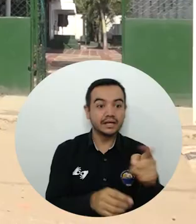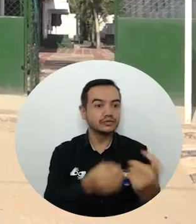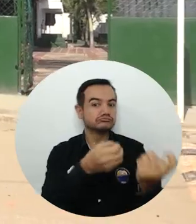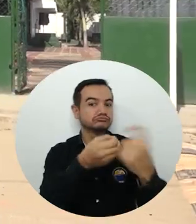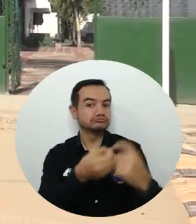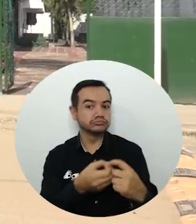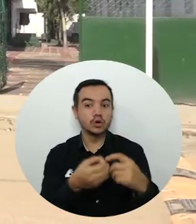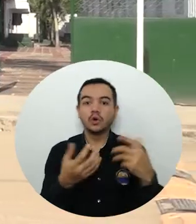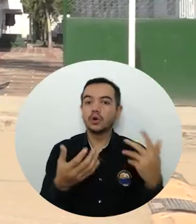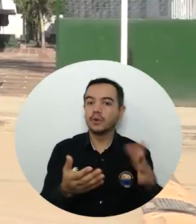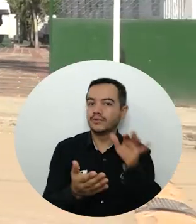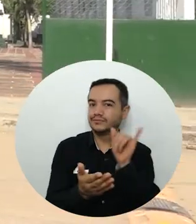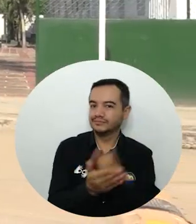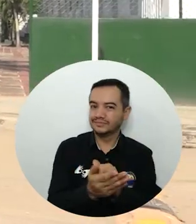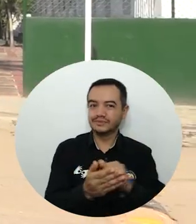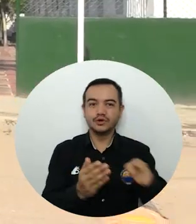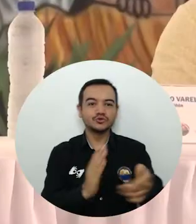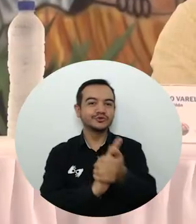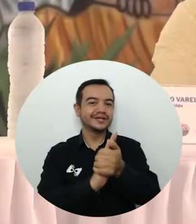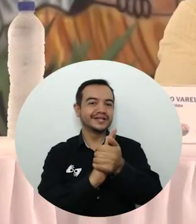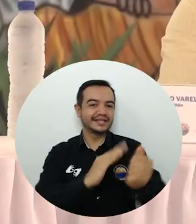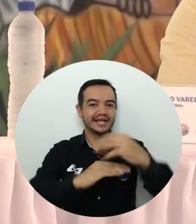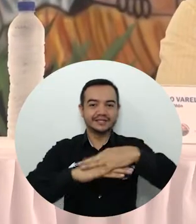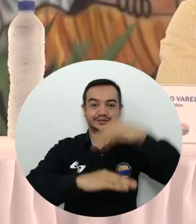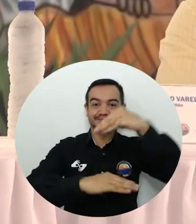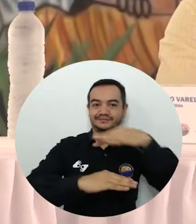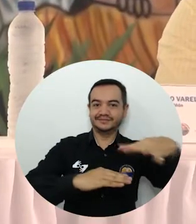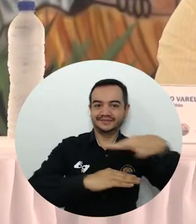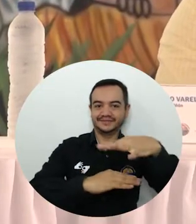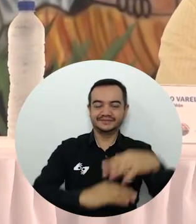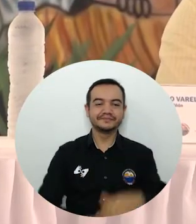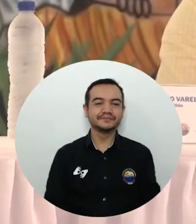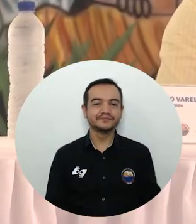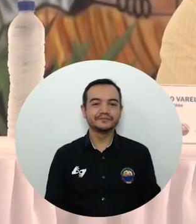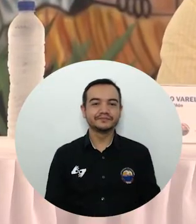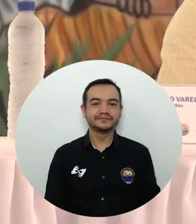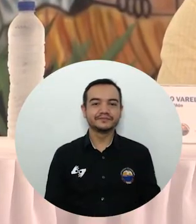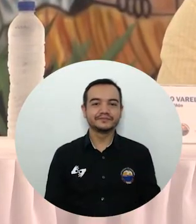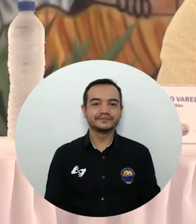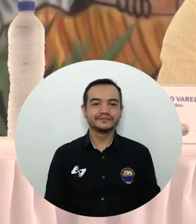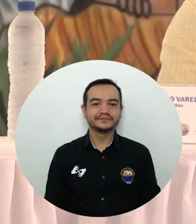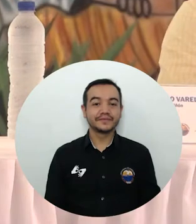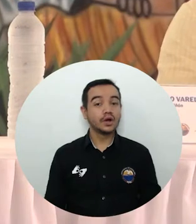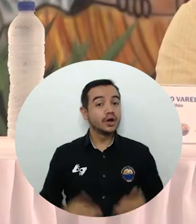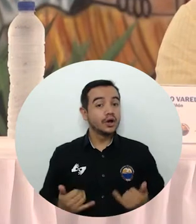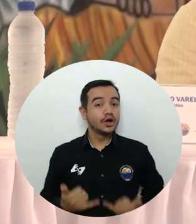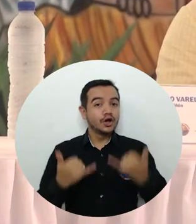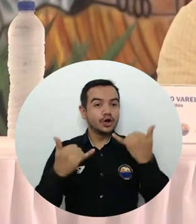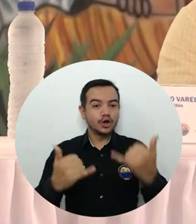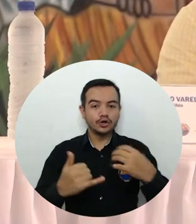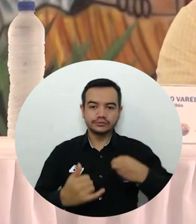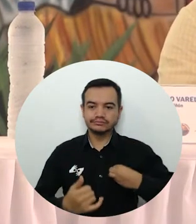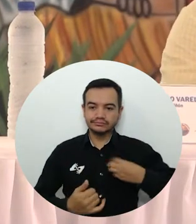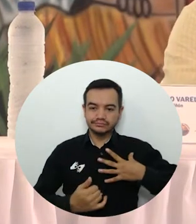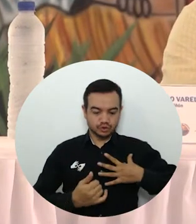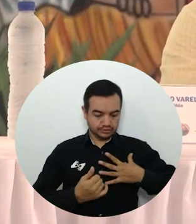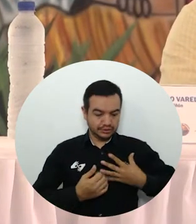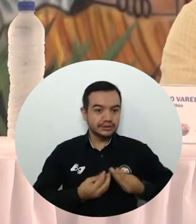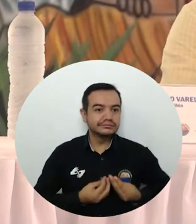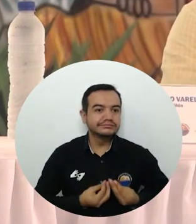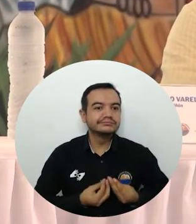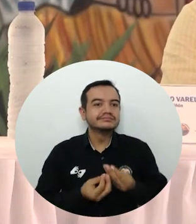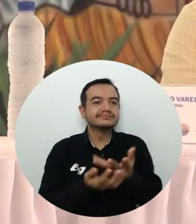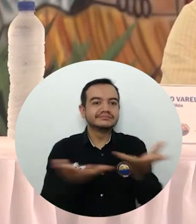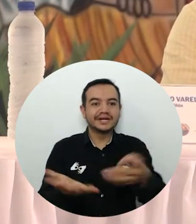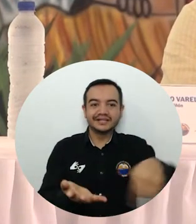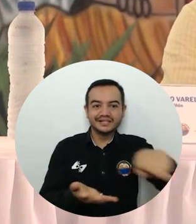a través del programa Talento Magdalena. Hoy le damos una oportunidad más a estos jóvenes que